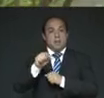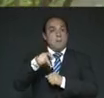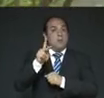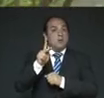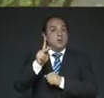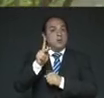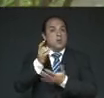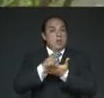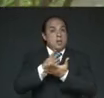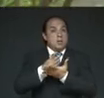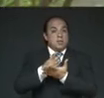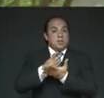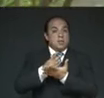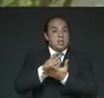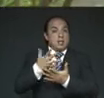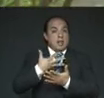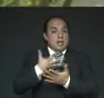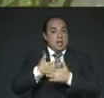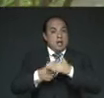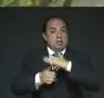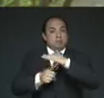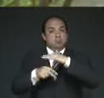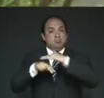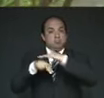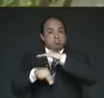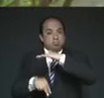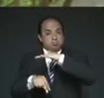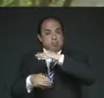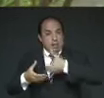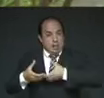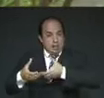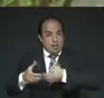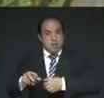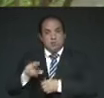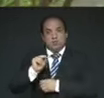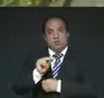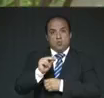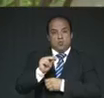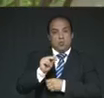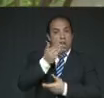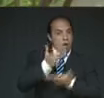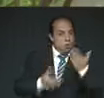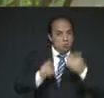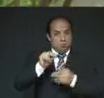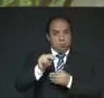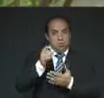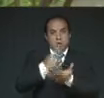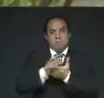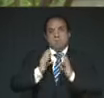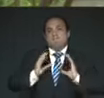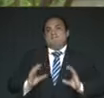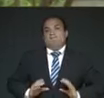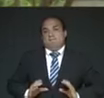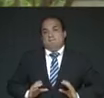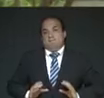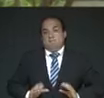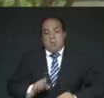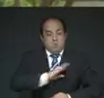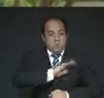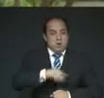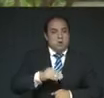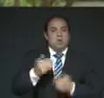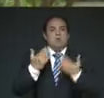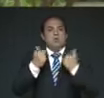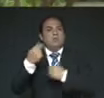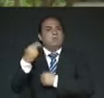hundidos en los canales quienes no eran, no son todavía hoy más que cuerpos, muertos sin